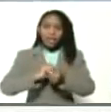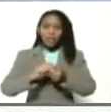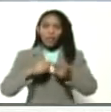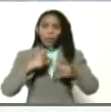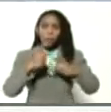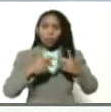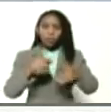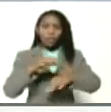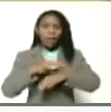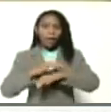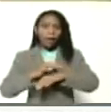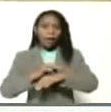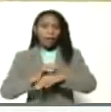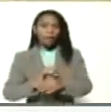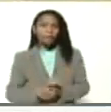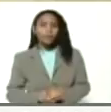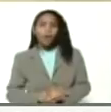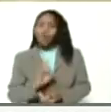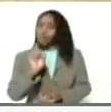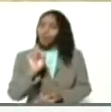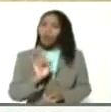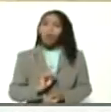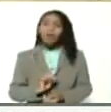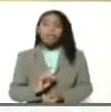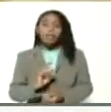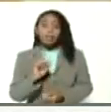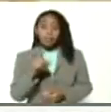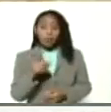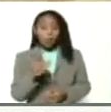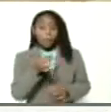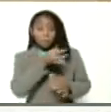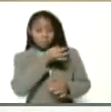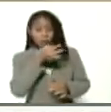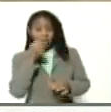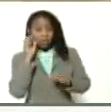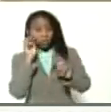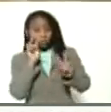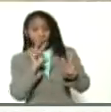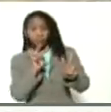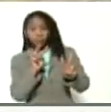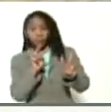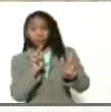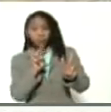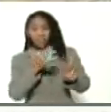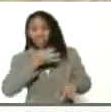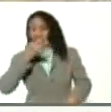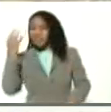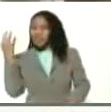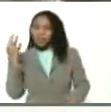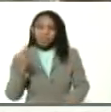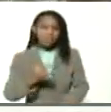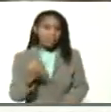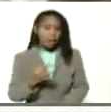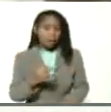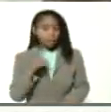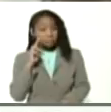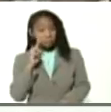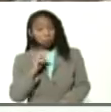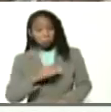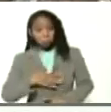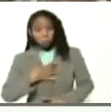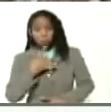de la carne no sino la calidad de lo que hace calidad premium pudiéramos decir